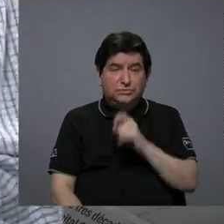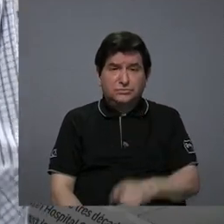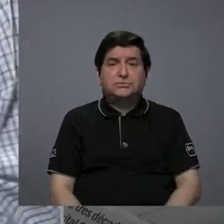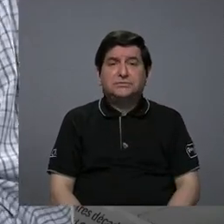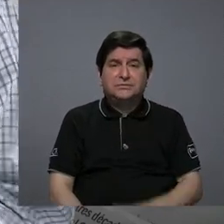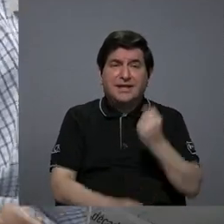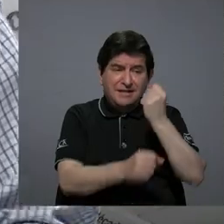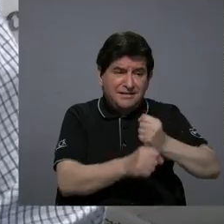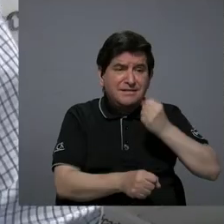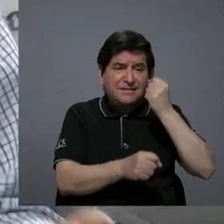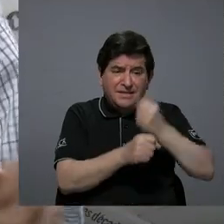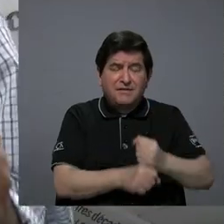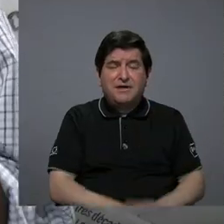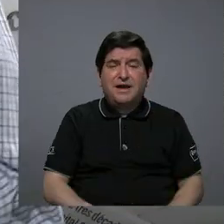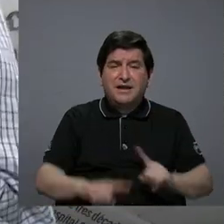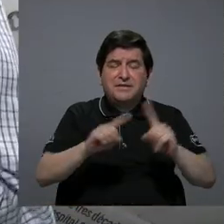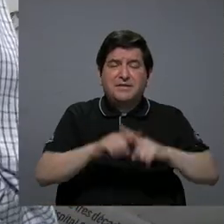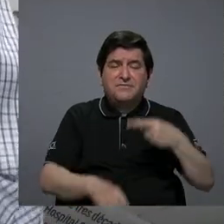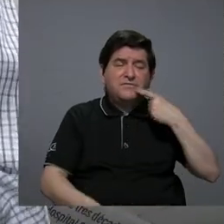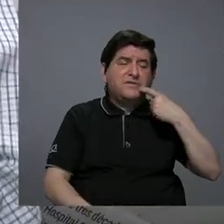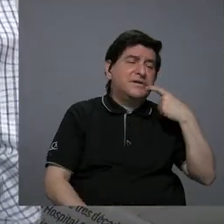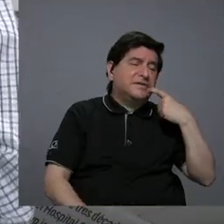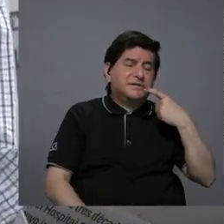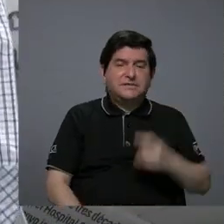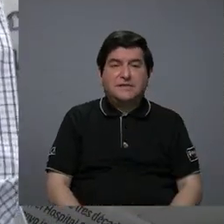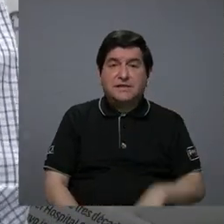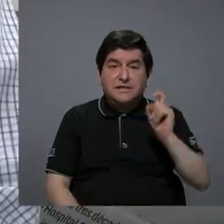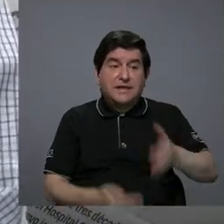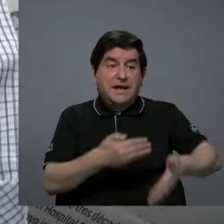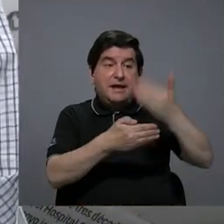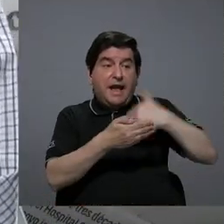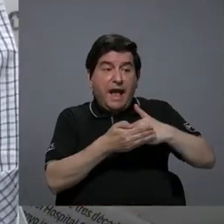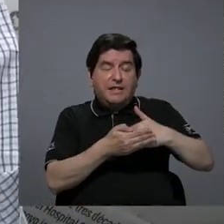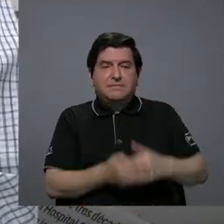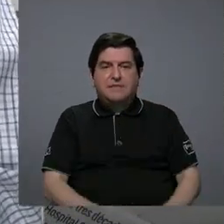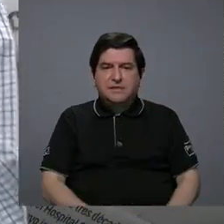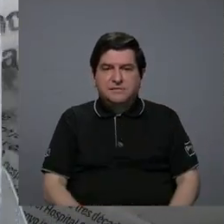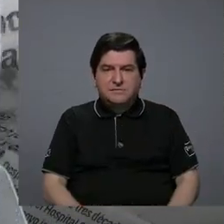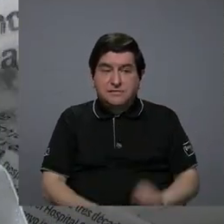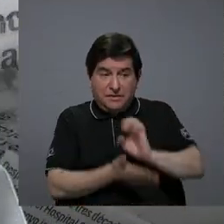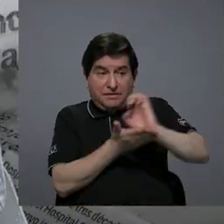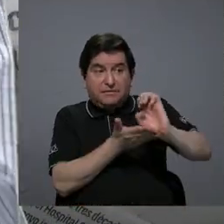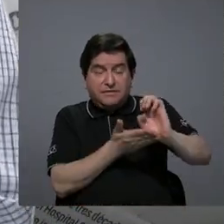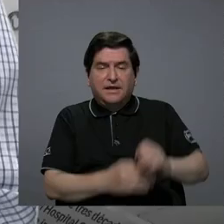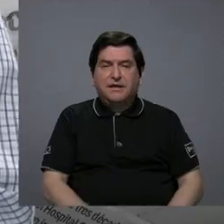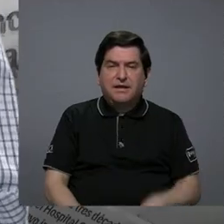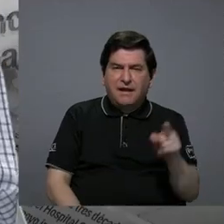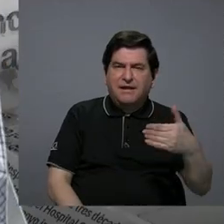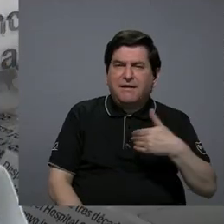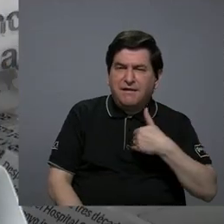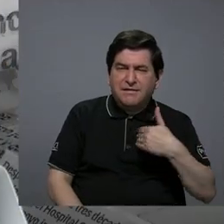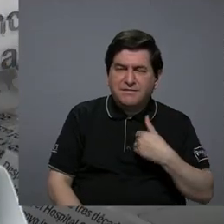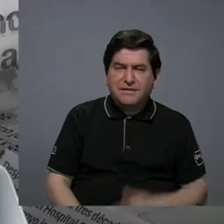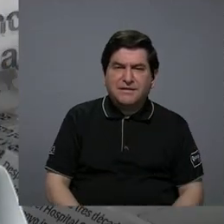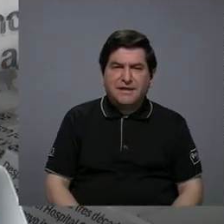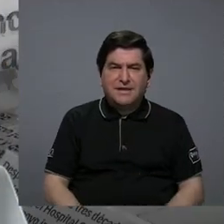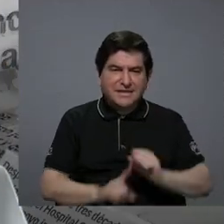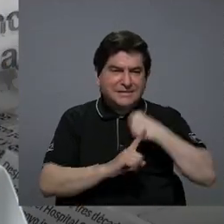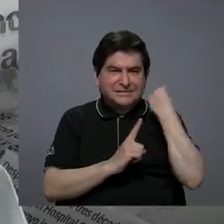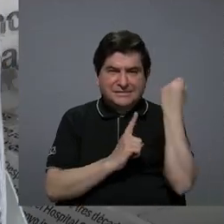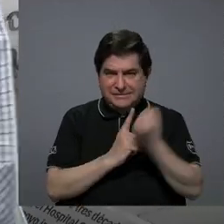trabajar adicciones ¿verdad? y necesitamos anticiparnos a eso yo creo que ahí tenemos un cuadro